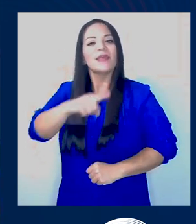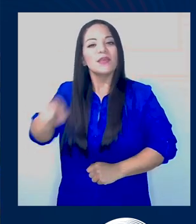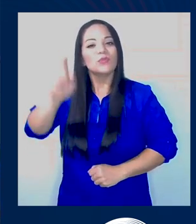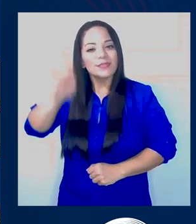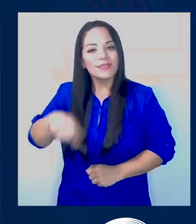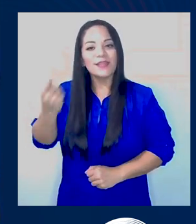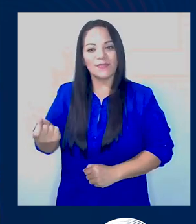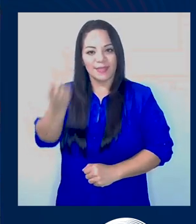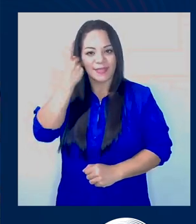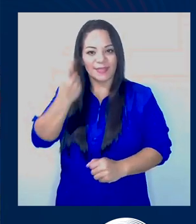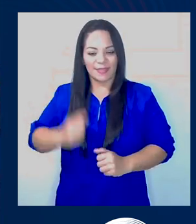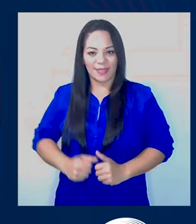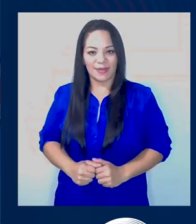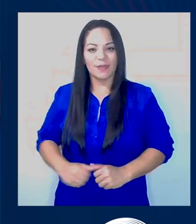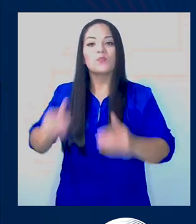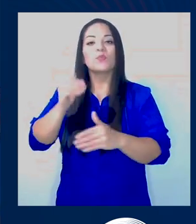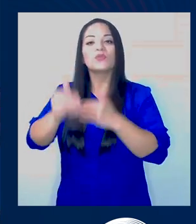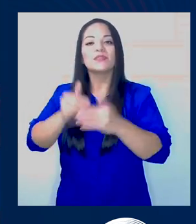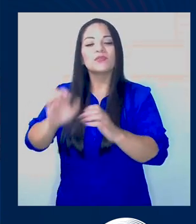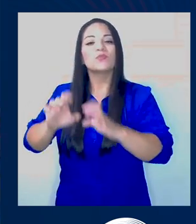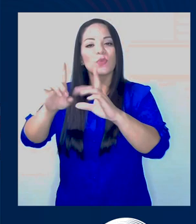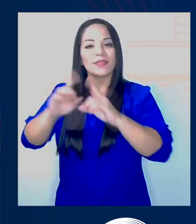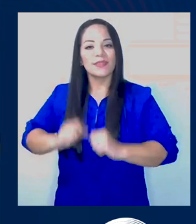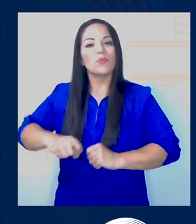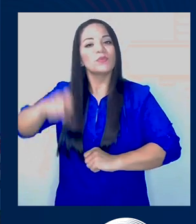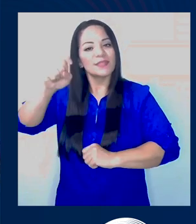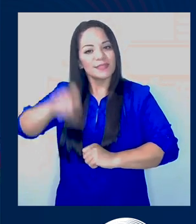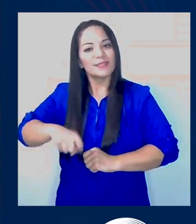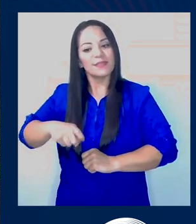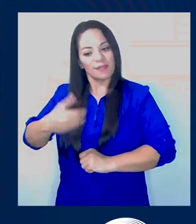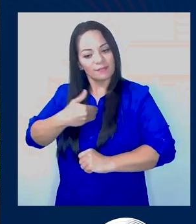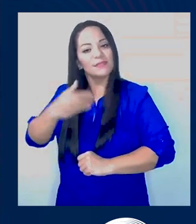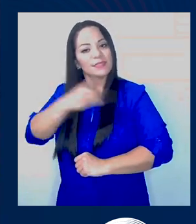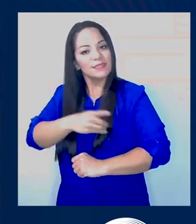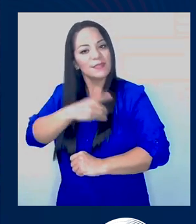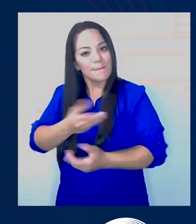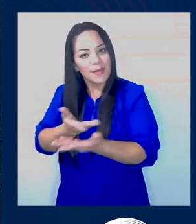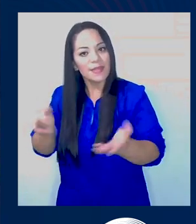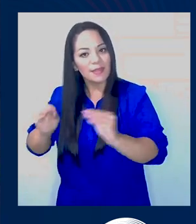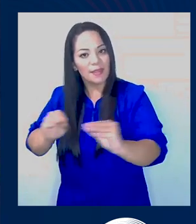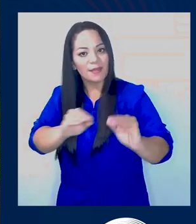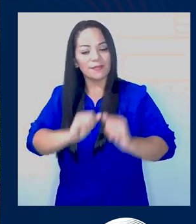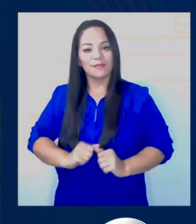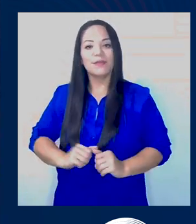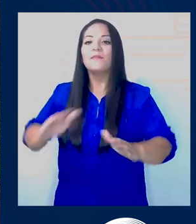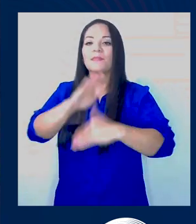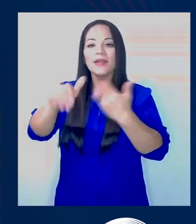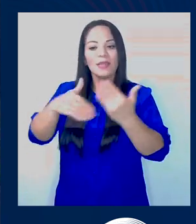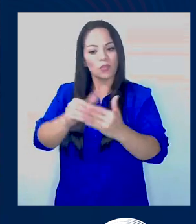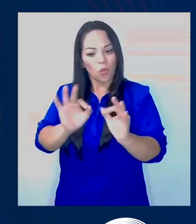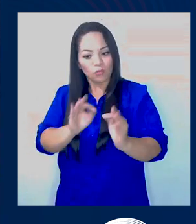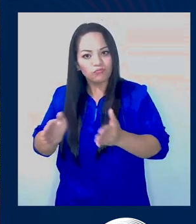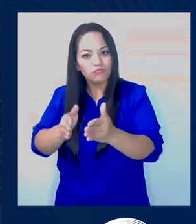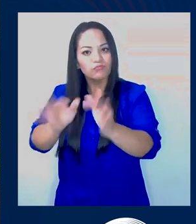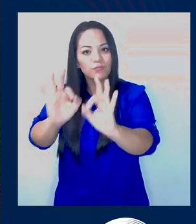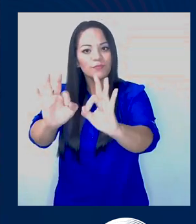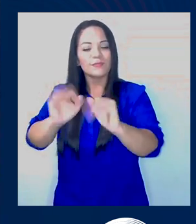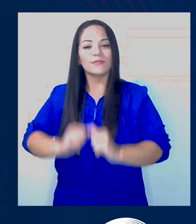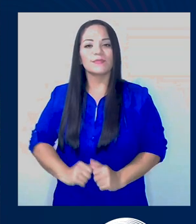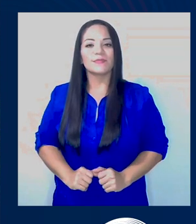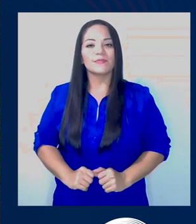tienen que entender que el proceso educativo requiere esa disciplina para que todo esto